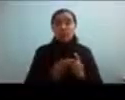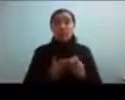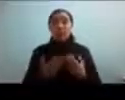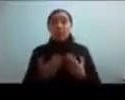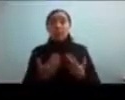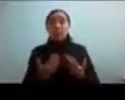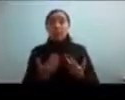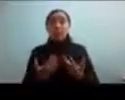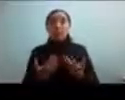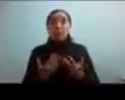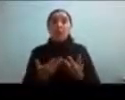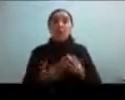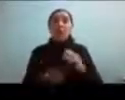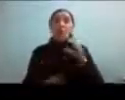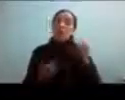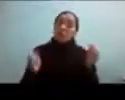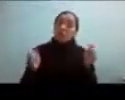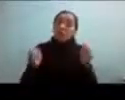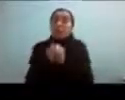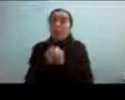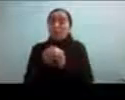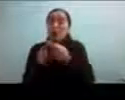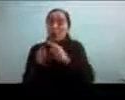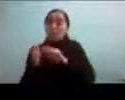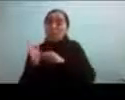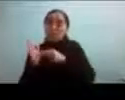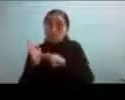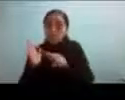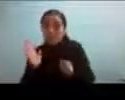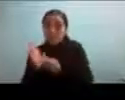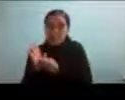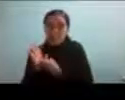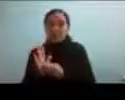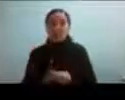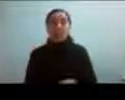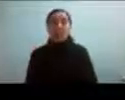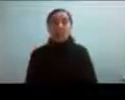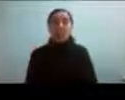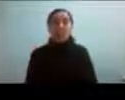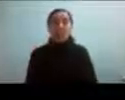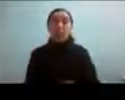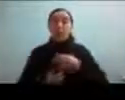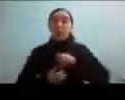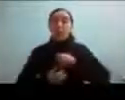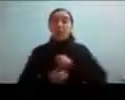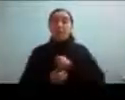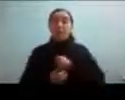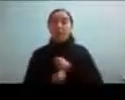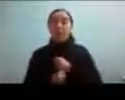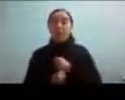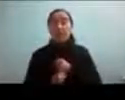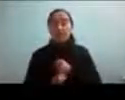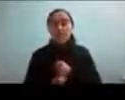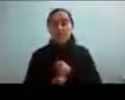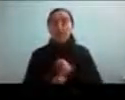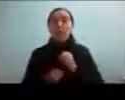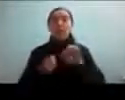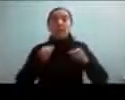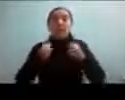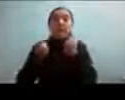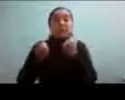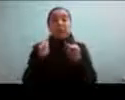frecuentes o algunas de las más frecuentes en las personas autistas es la depresión los trastornos ansiosos